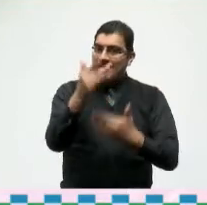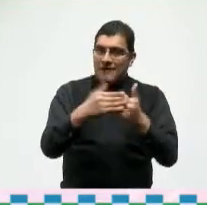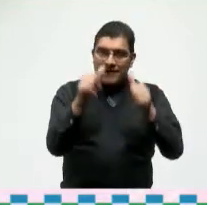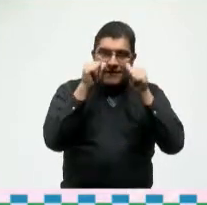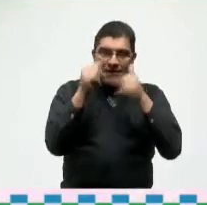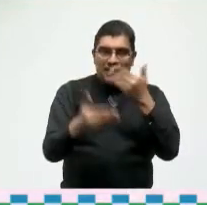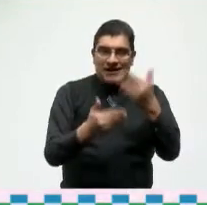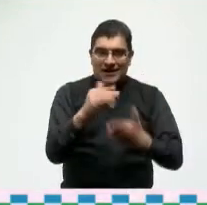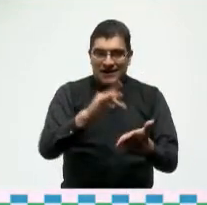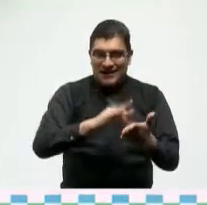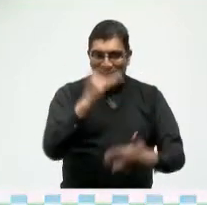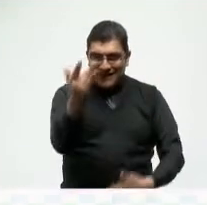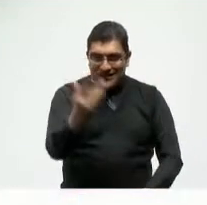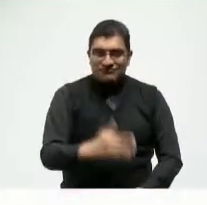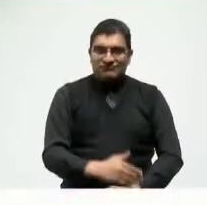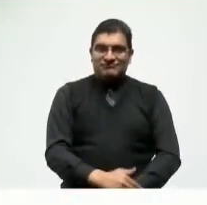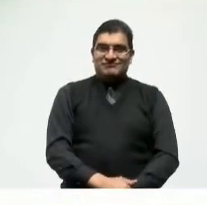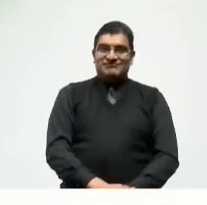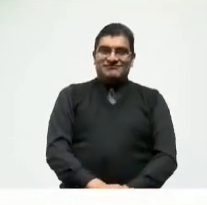por su atención